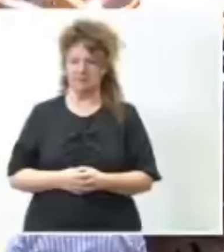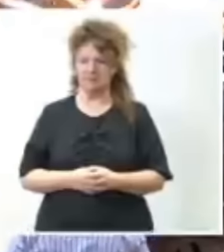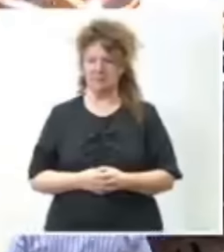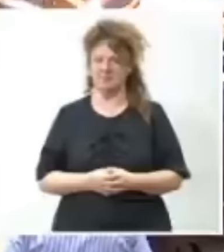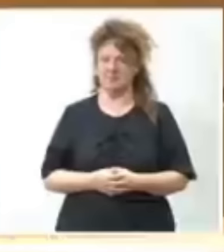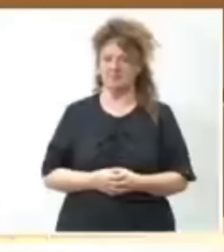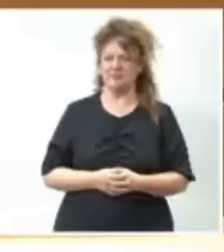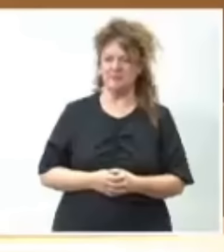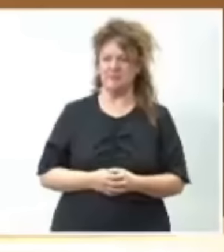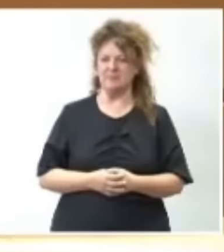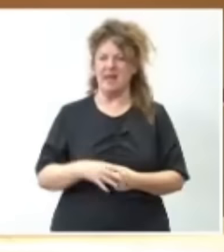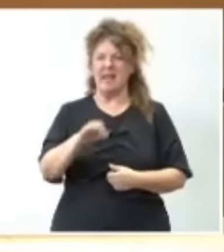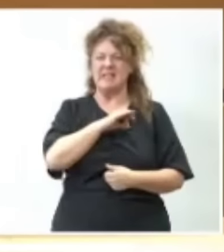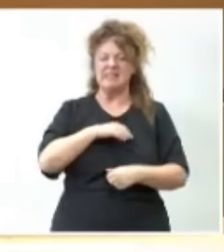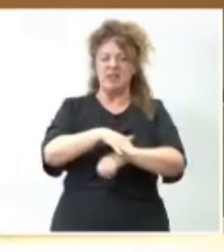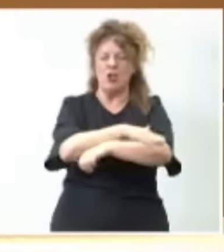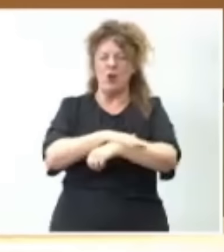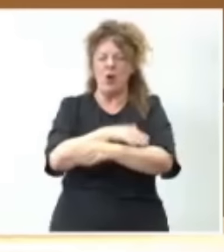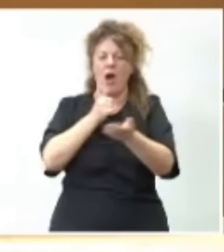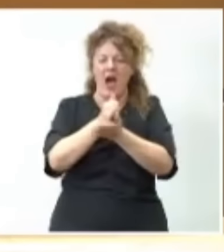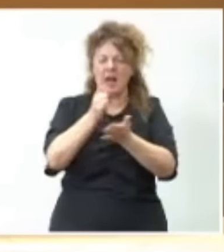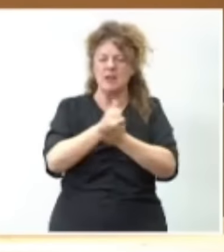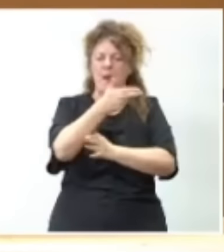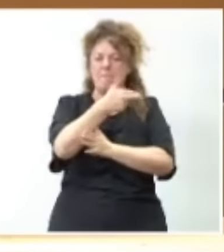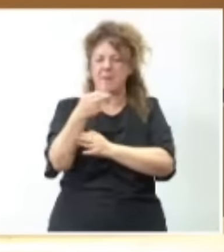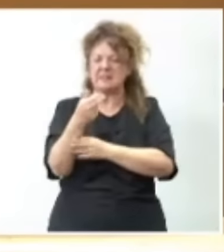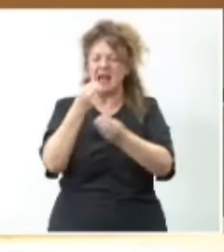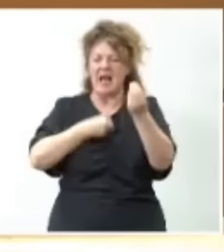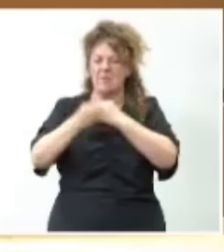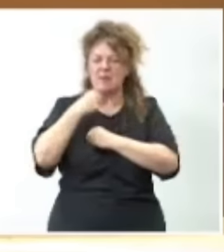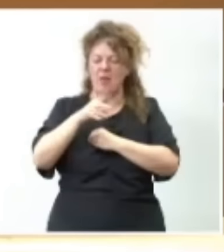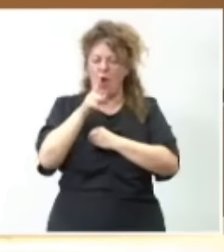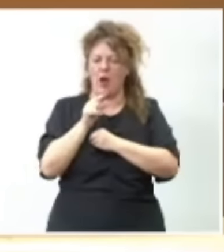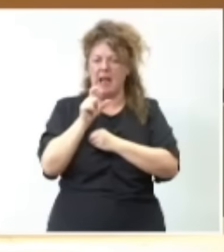Señor ministro de Agricultura, Pesca y Alimentación, tiene la palabra.